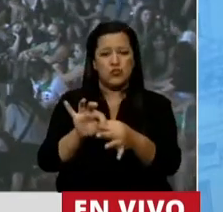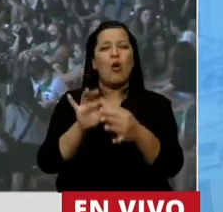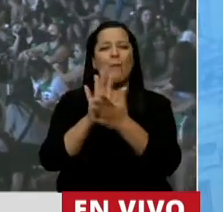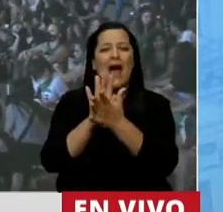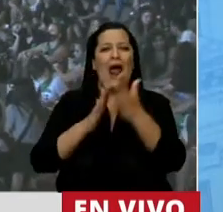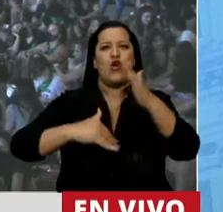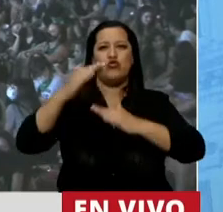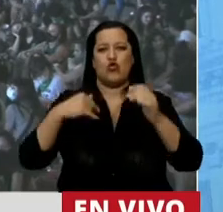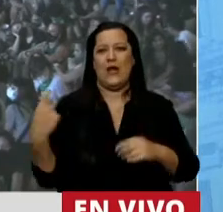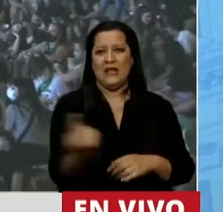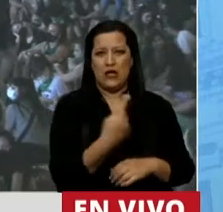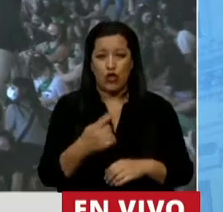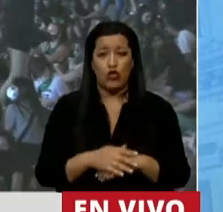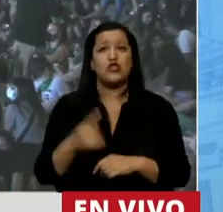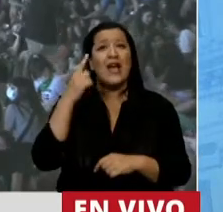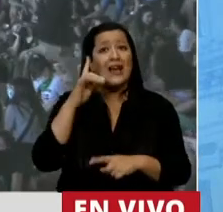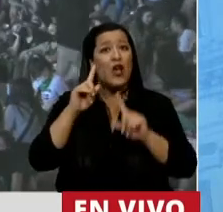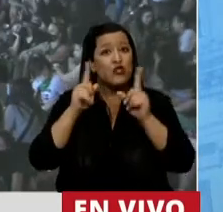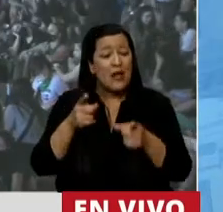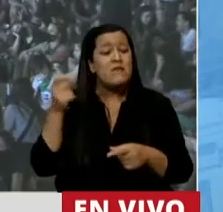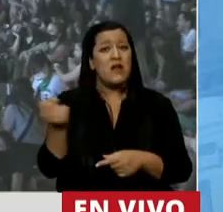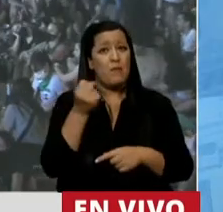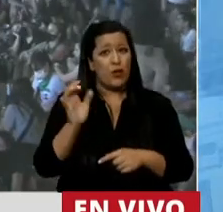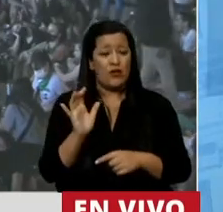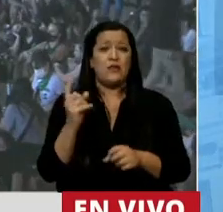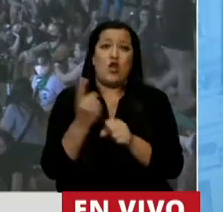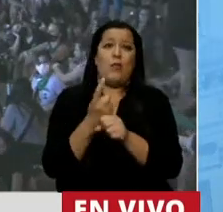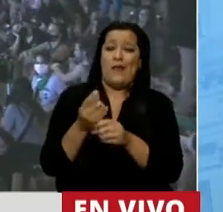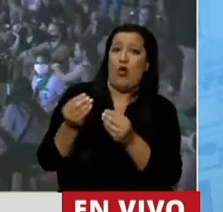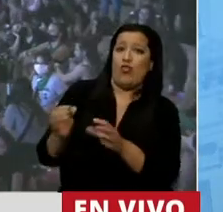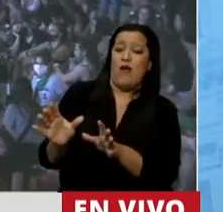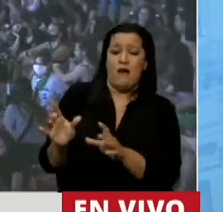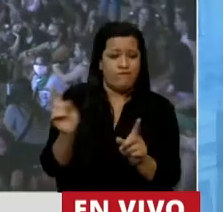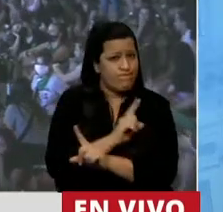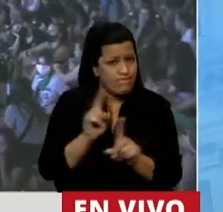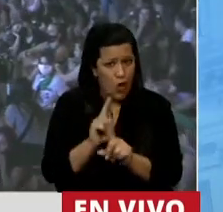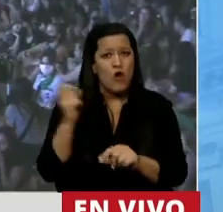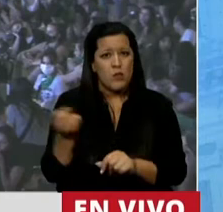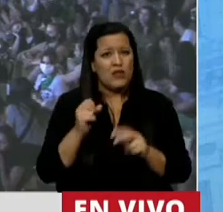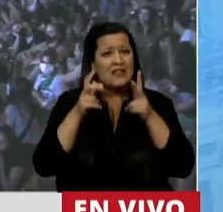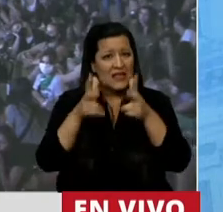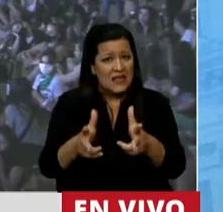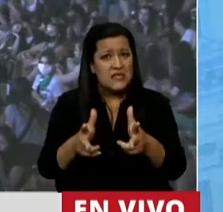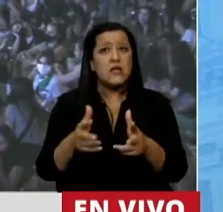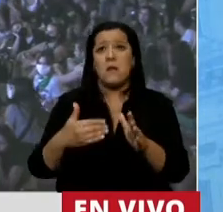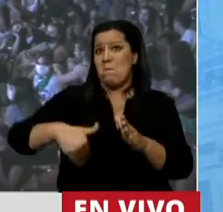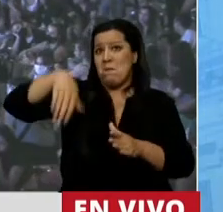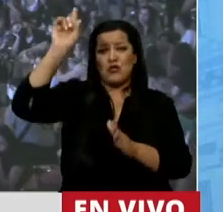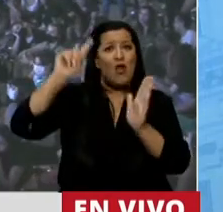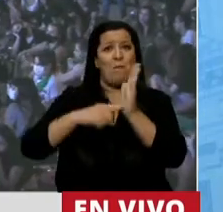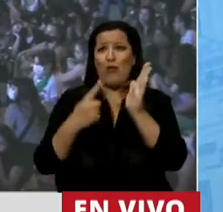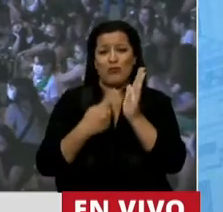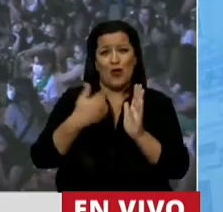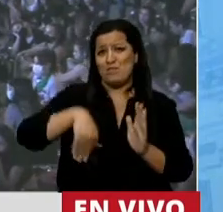construcción. Y creo que también es importante, y no lo podemos dejar de destacar, la voluntad mayoritaria de esta